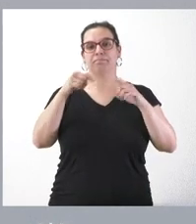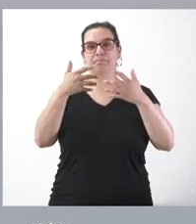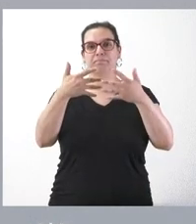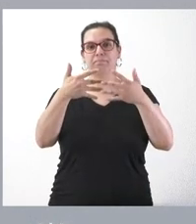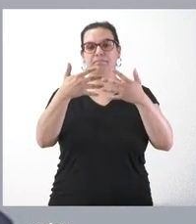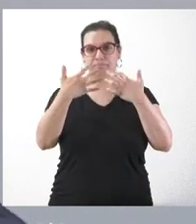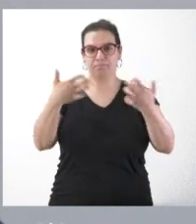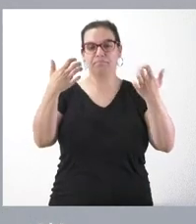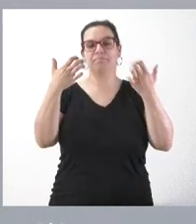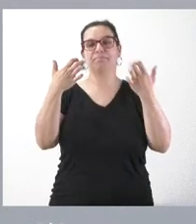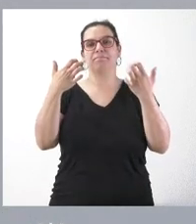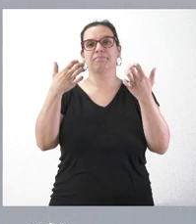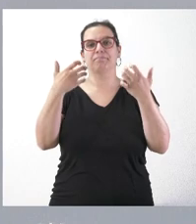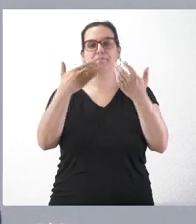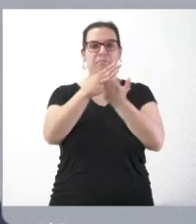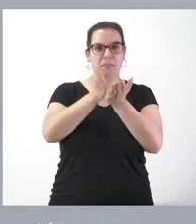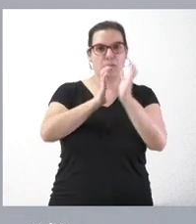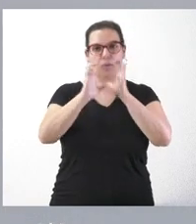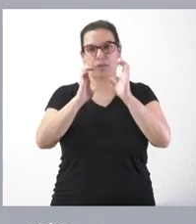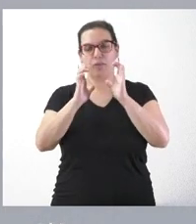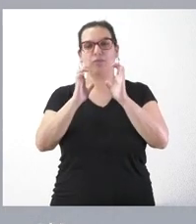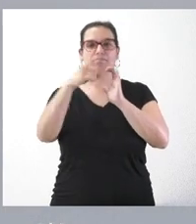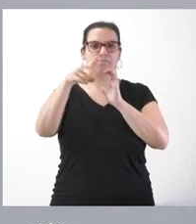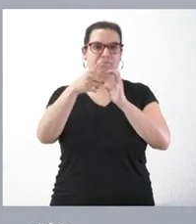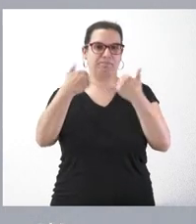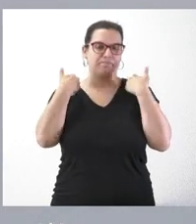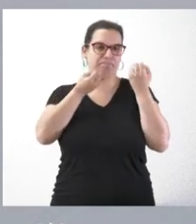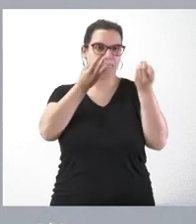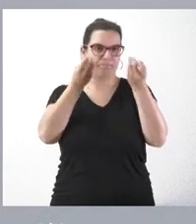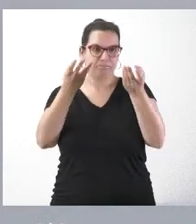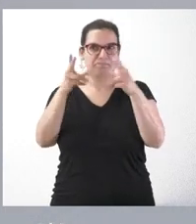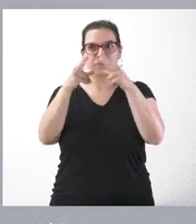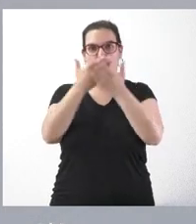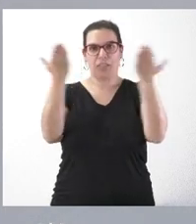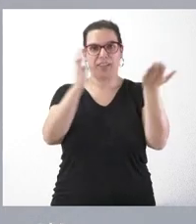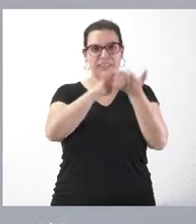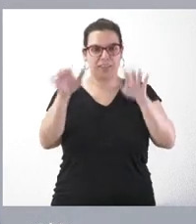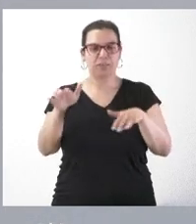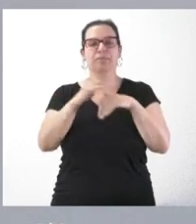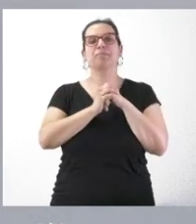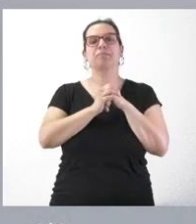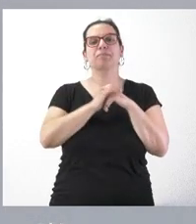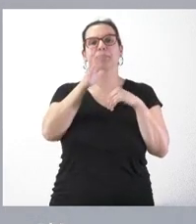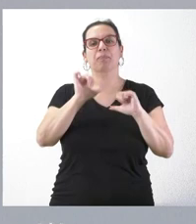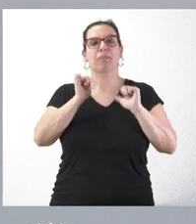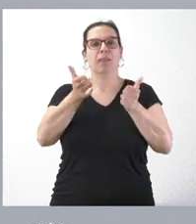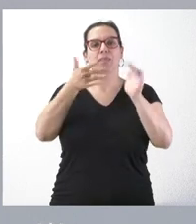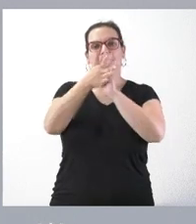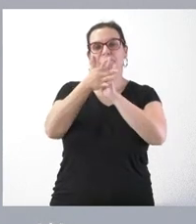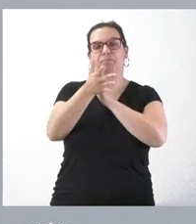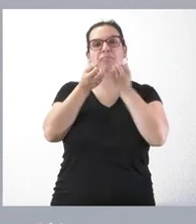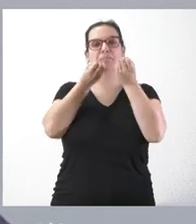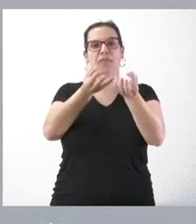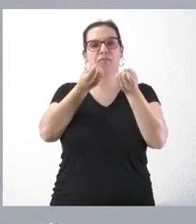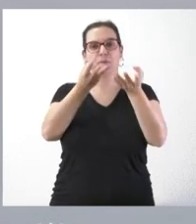ante ustedes como medios de comunicación y como informadores de la Sociedad de Castilla y León, donde pasamos a dar información sobre el